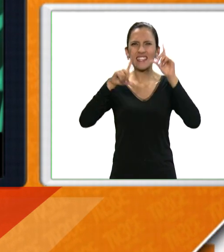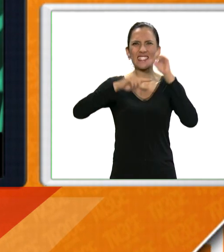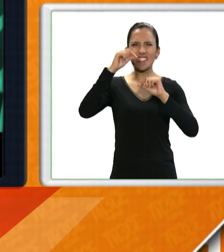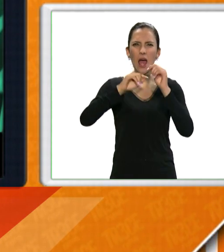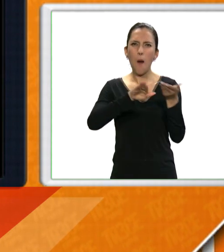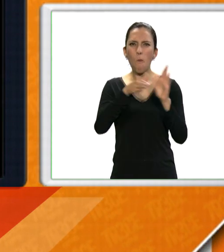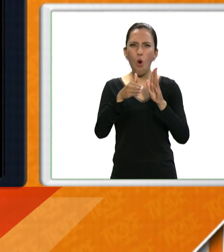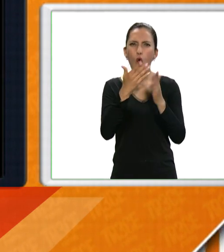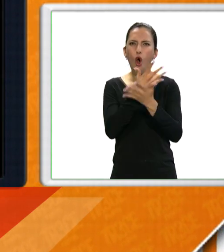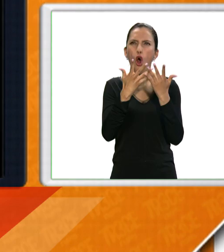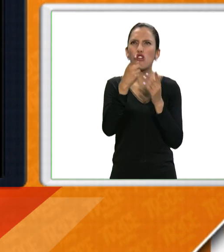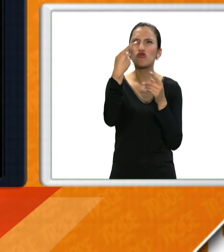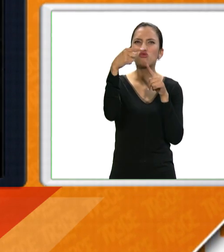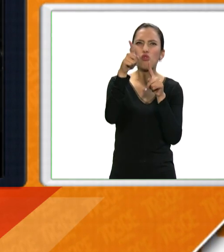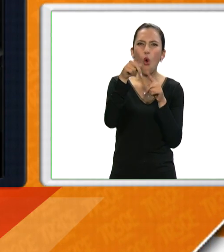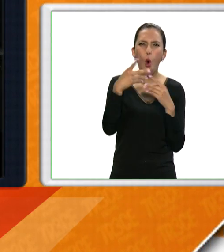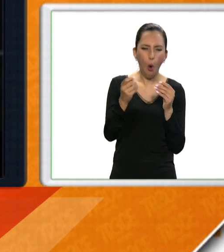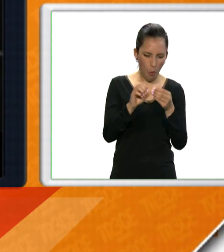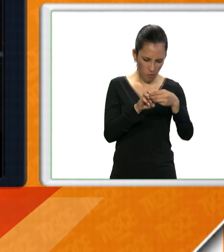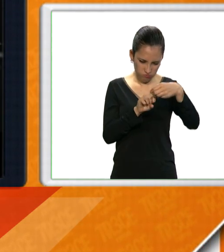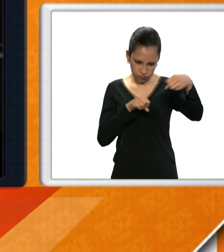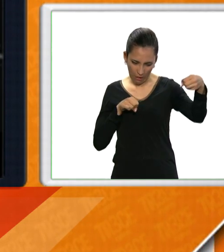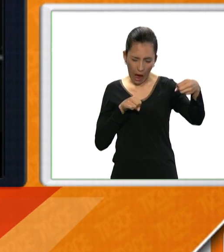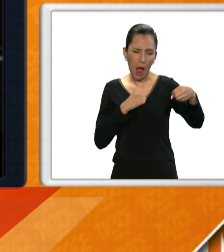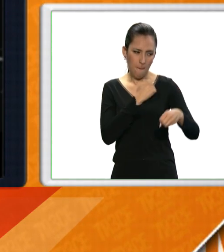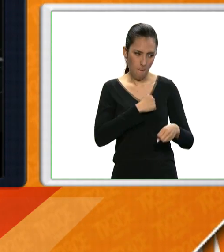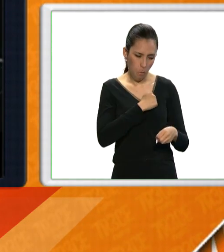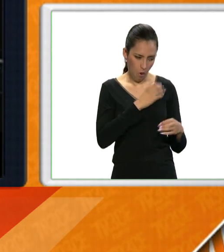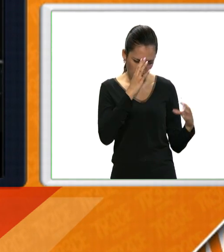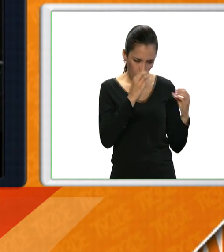de Rogue One será el 16 de diciembre.